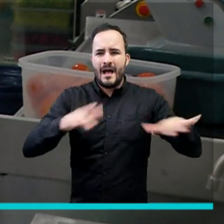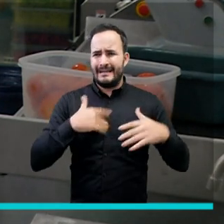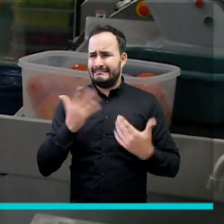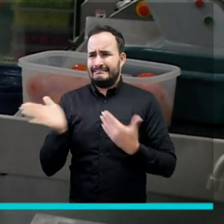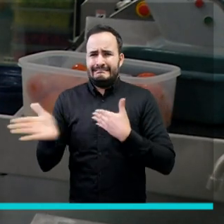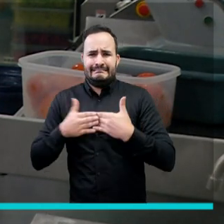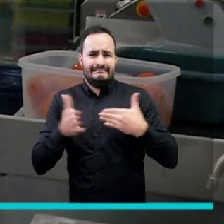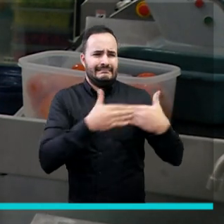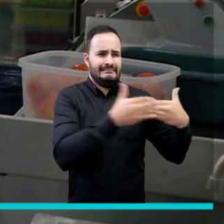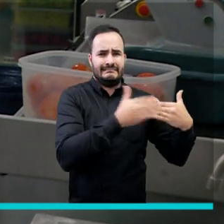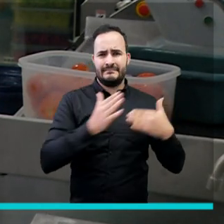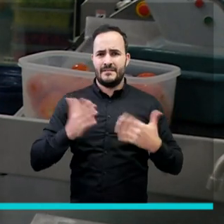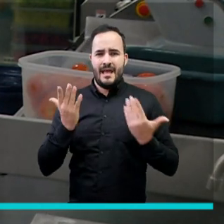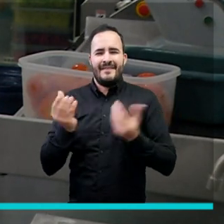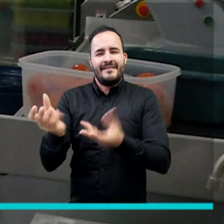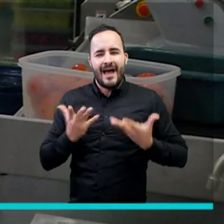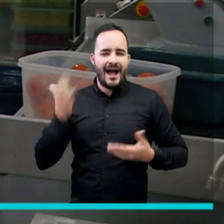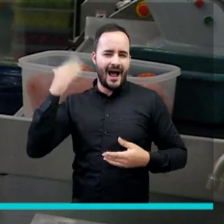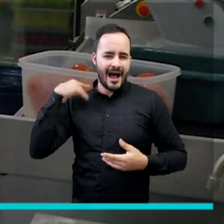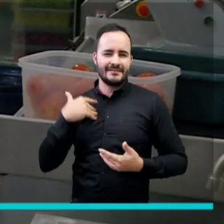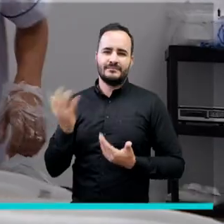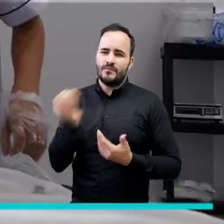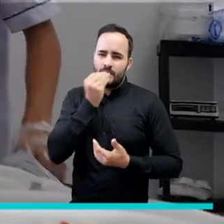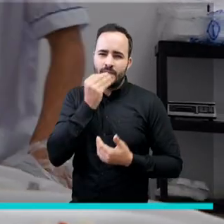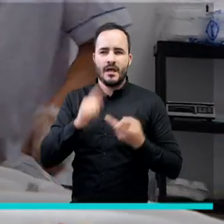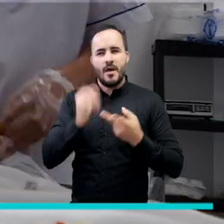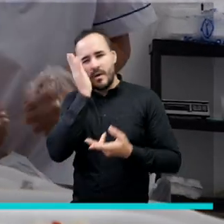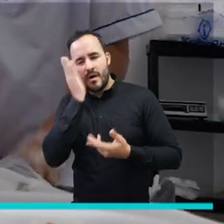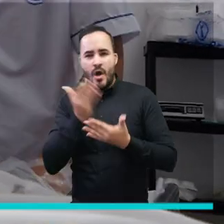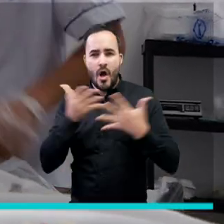brindaban alimentación, los patios.